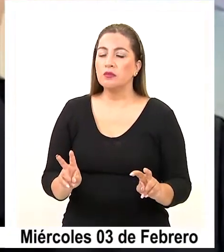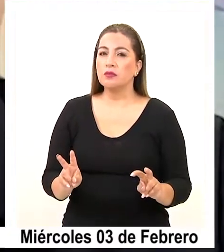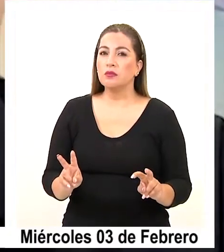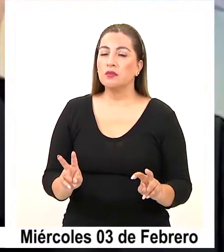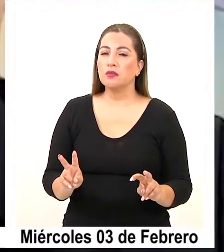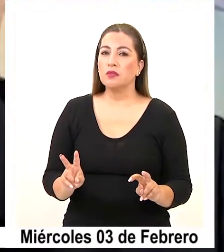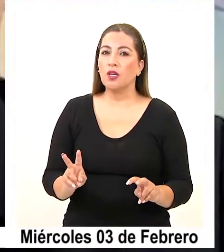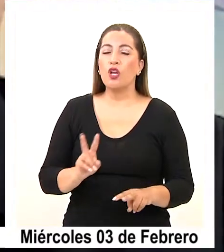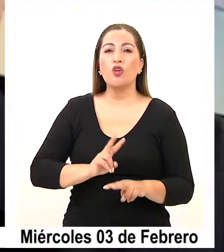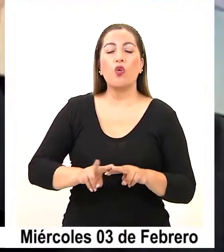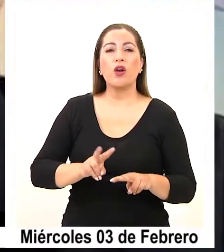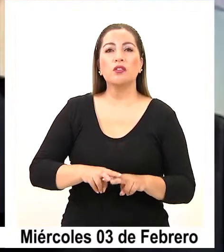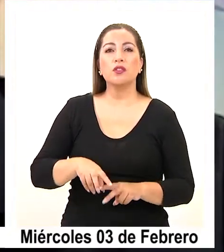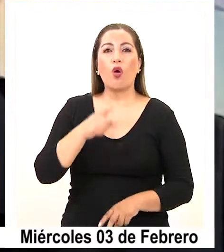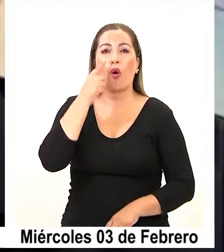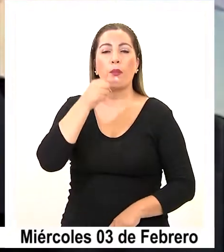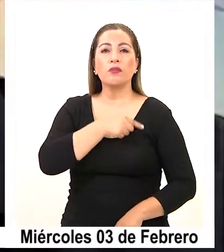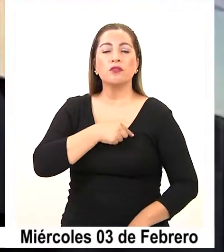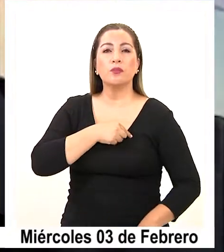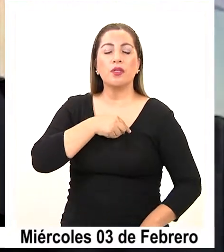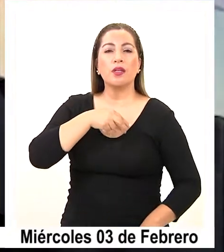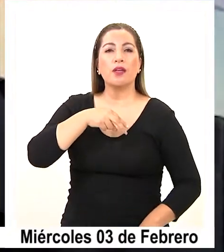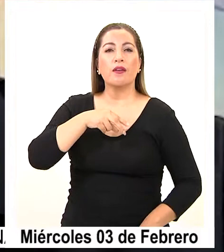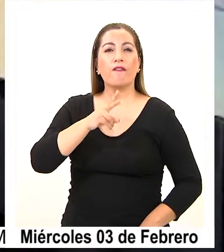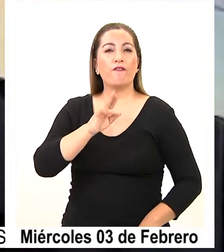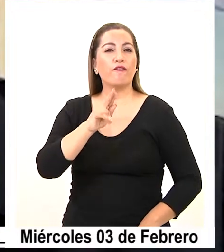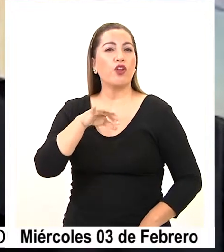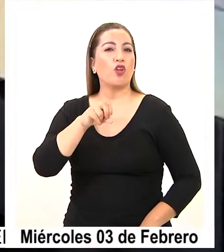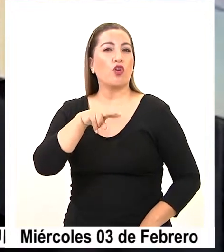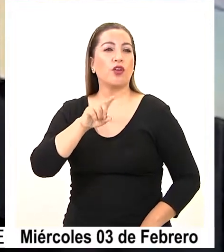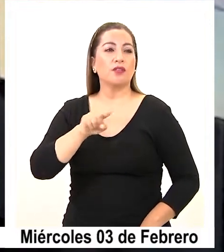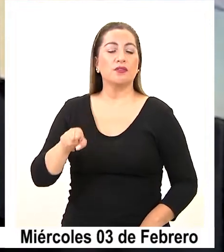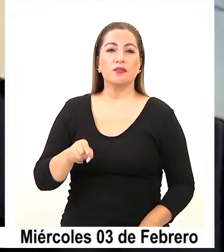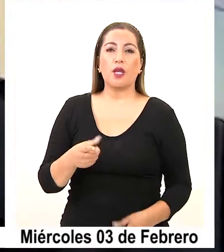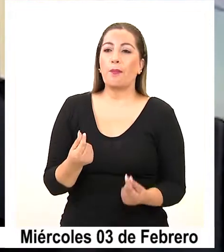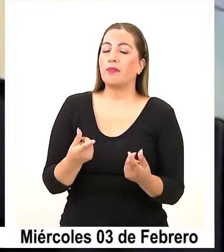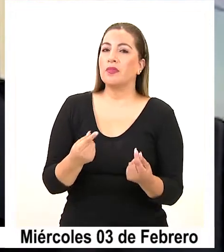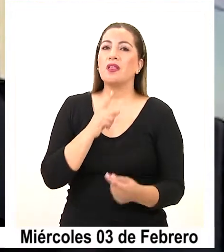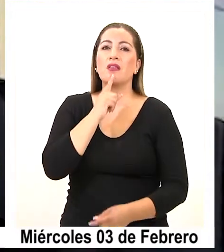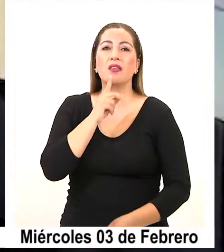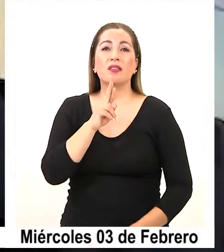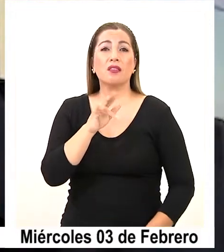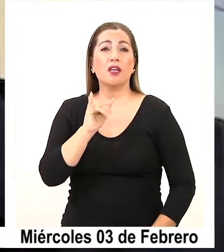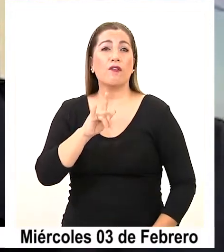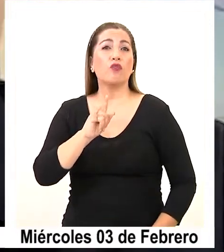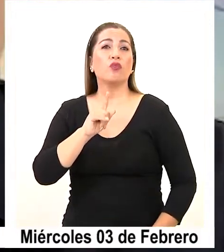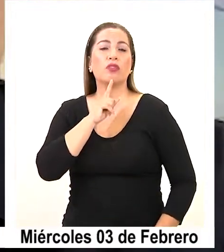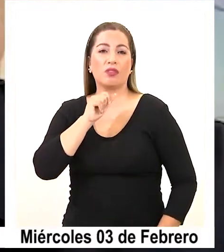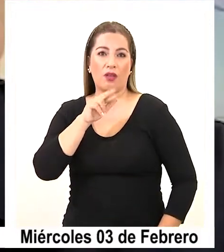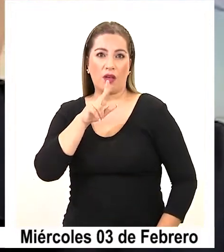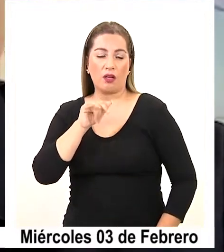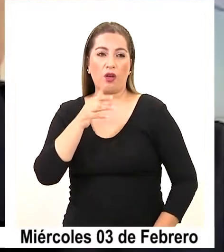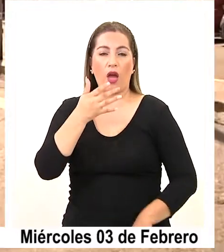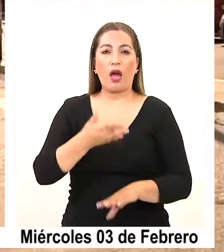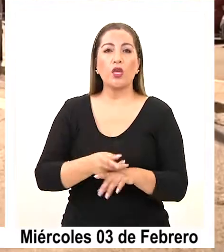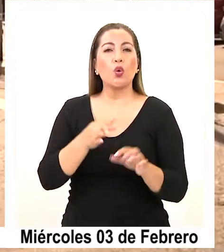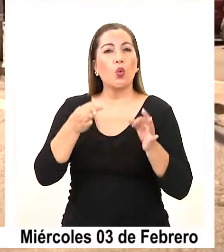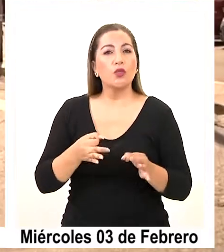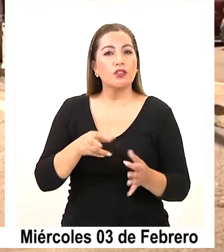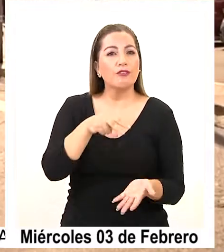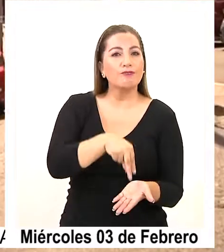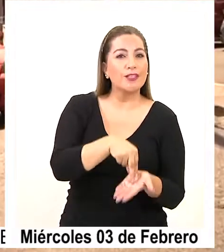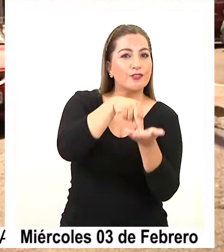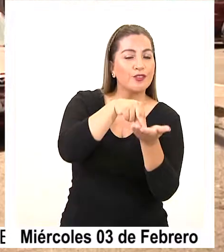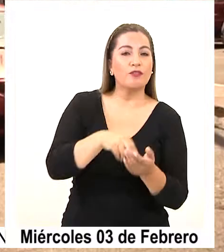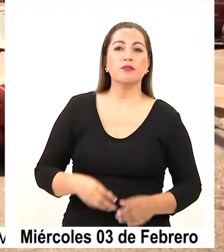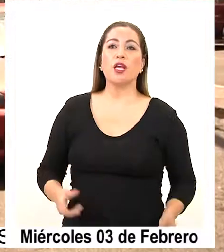por el ministro Briones para ver todo el tema de las exenciones tributarias en el país y dentro de un capítulo está el tema de las zonas franicas. La